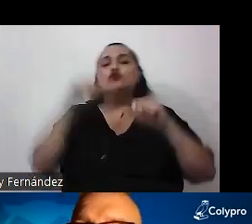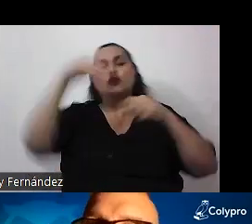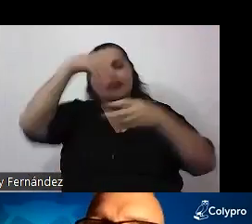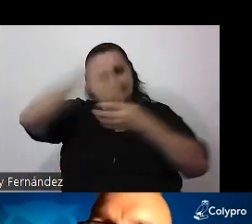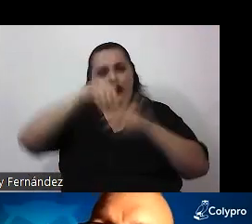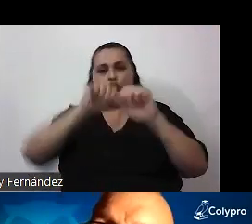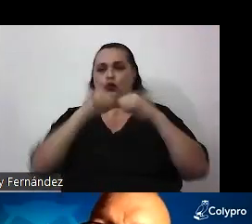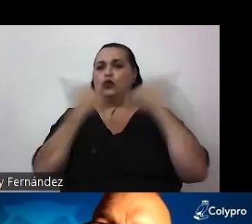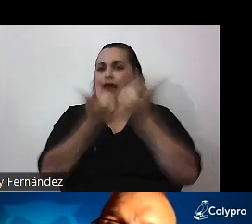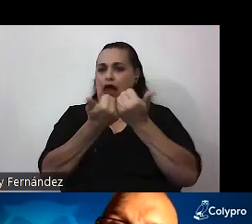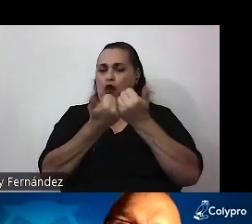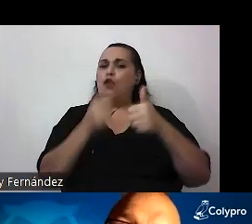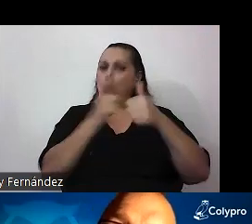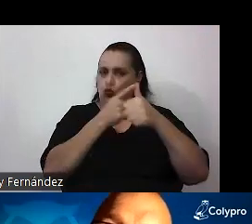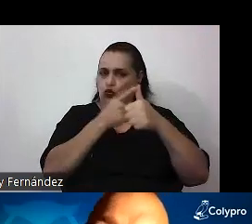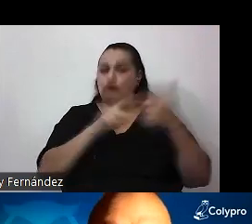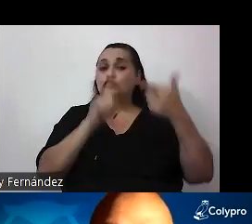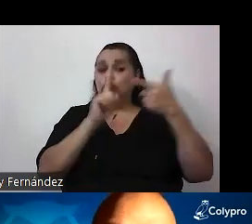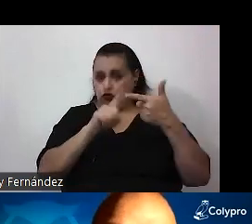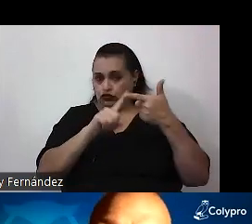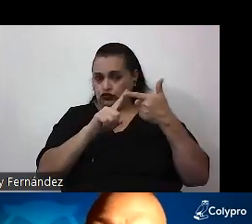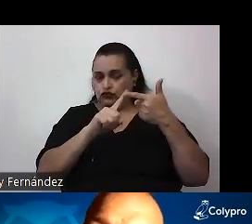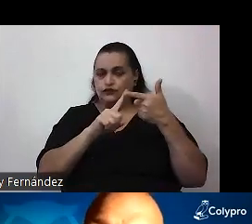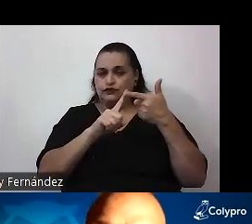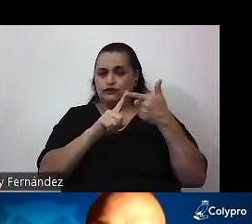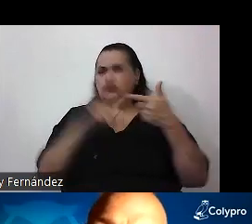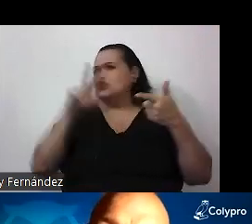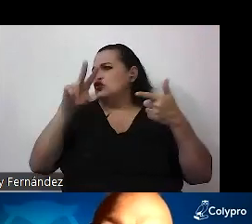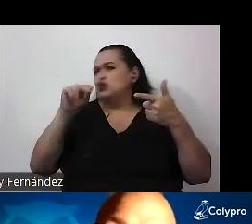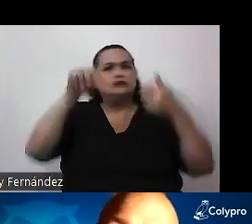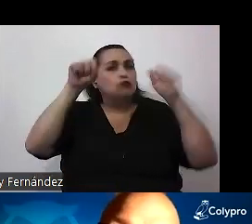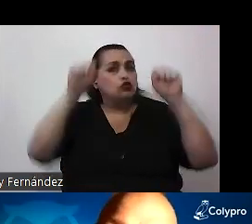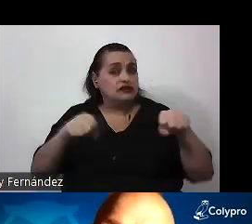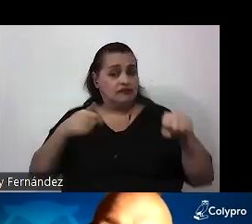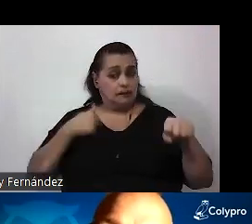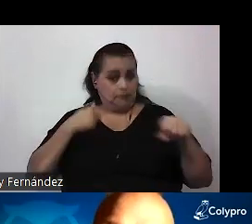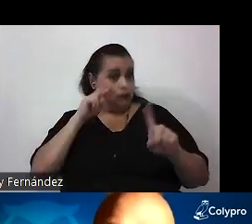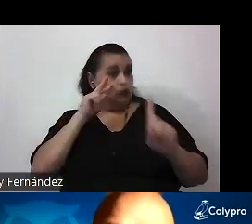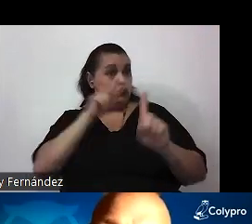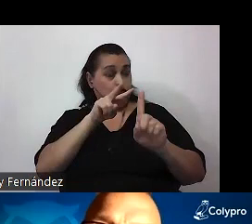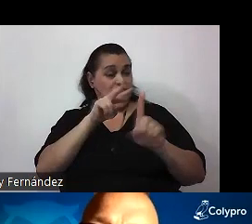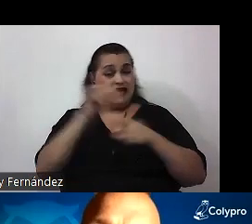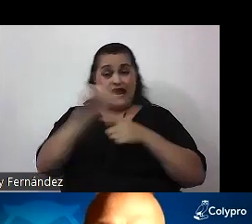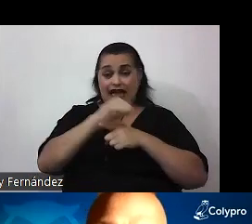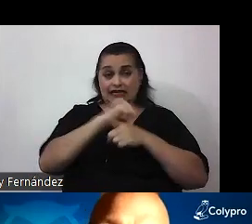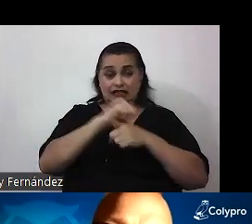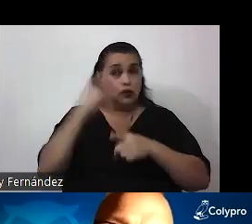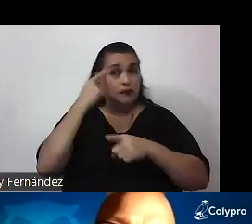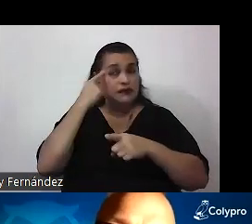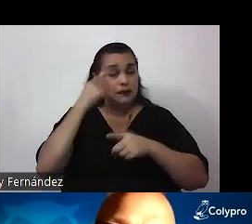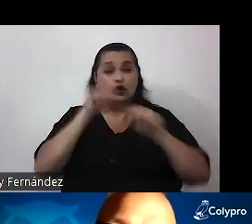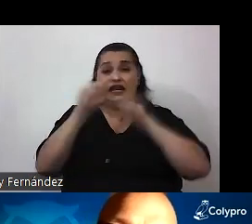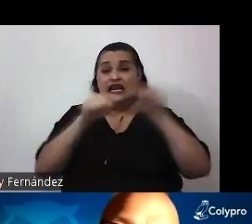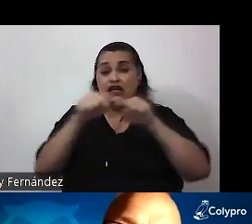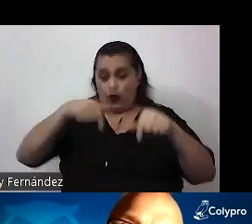es posible, desde mi punto de vista, el ejercicio del pensamiento crítico en esta sociedad,